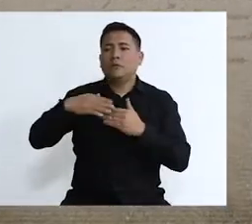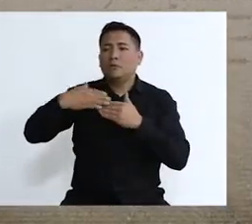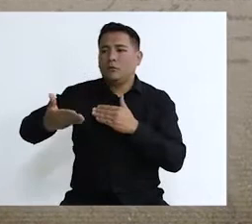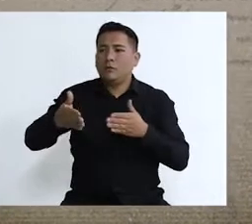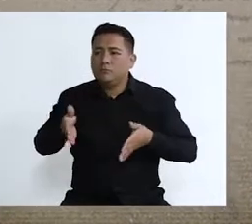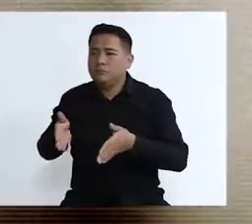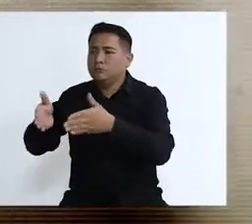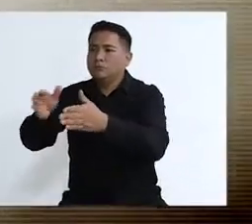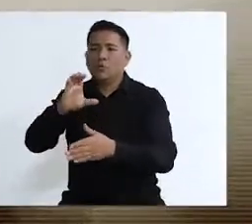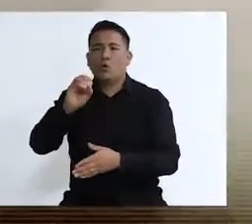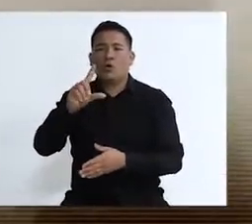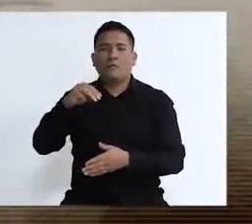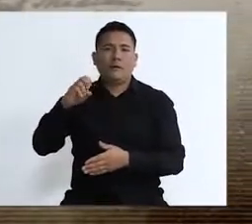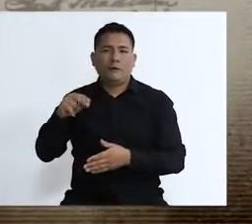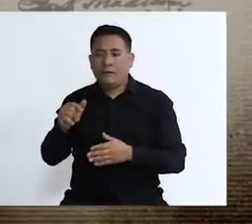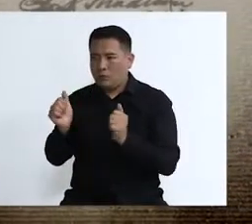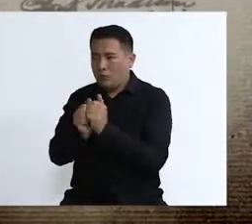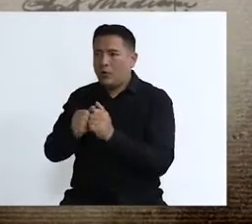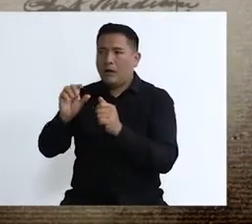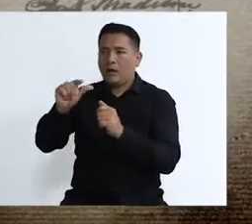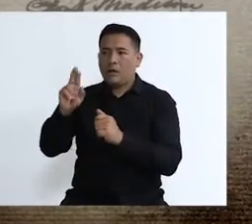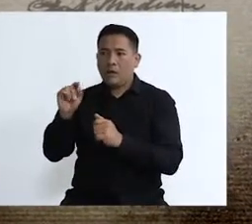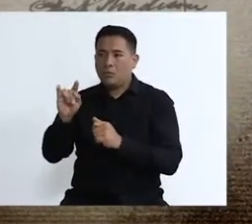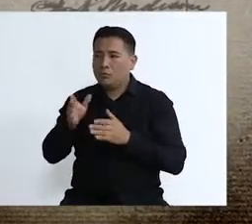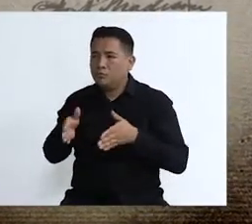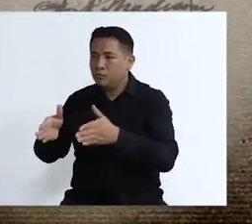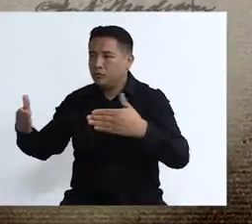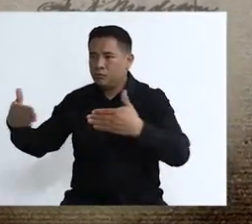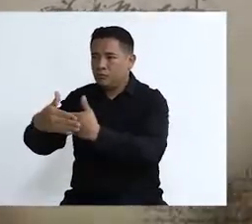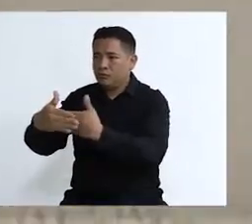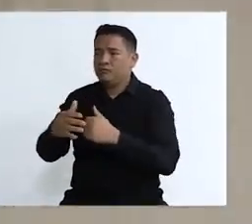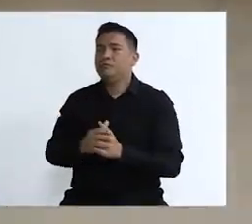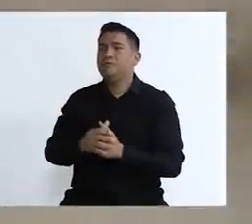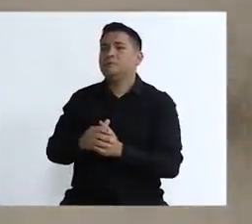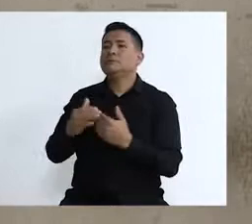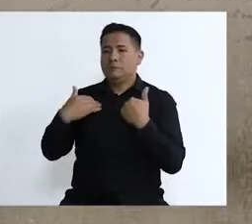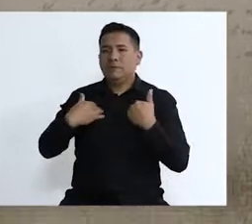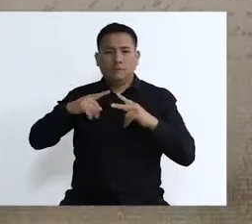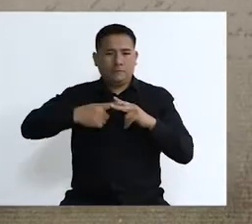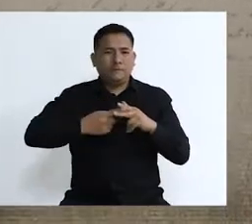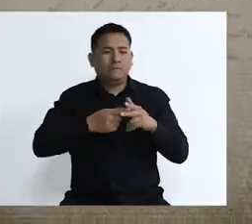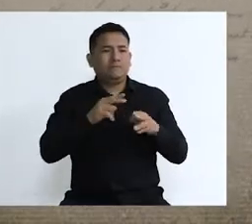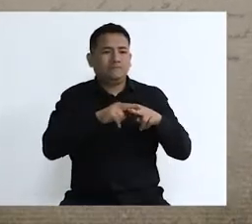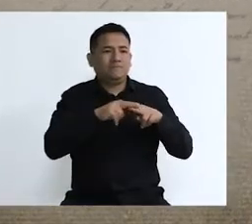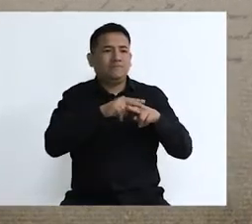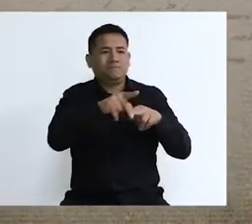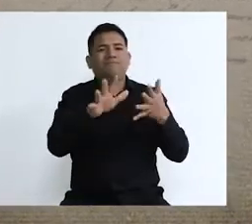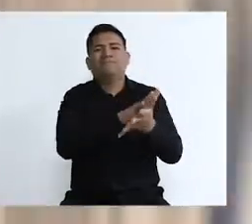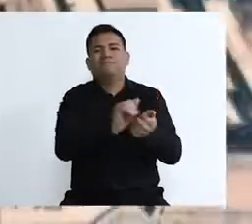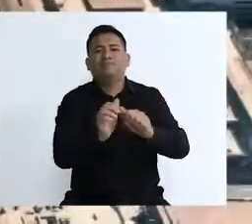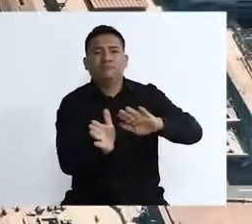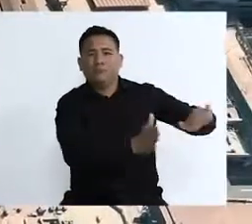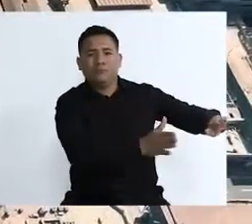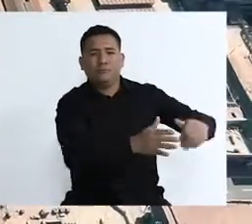Colmena, que conectaría la Avenida Grau con la Plaza 2 de Mayo. Y con eso, la suerte de la estación ya estaba echada. Para el